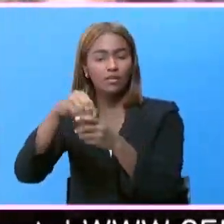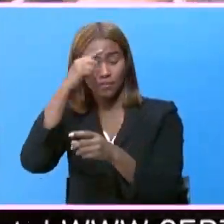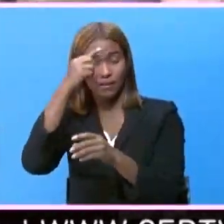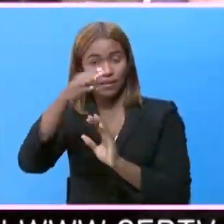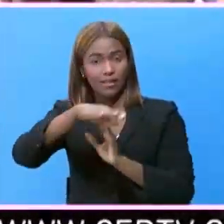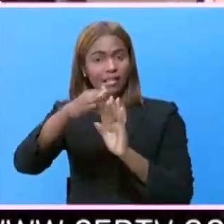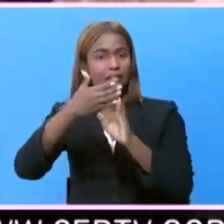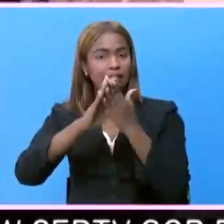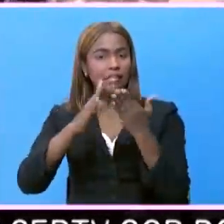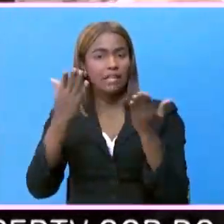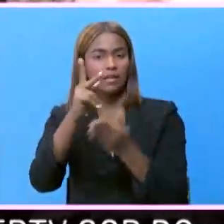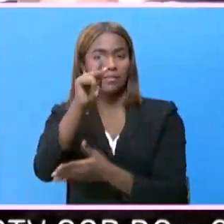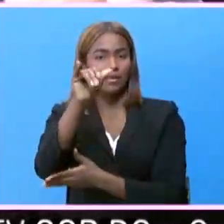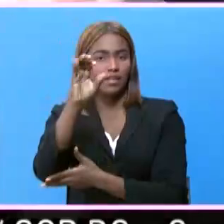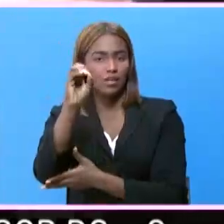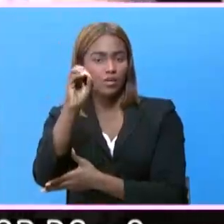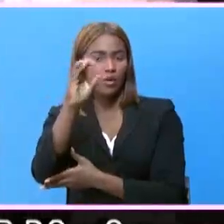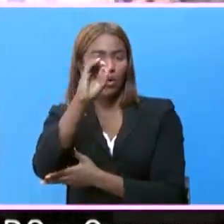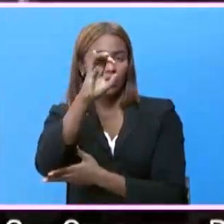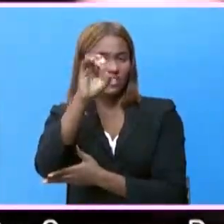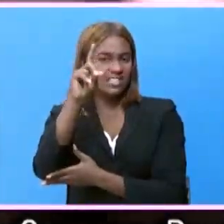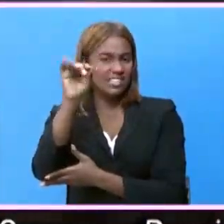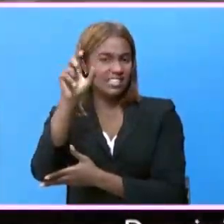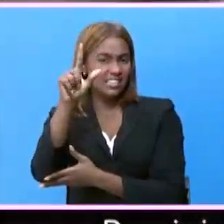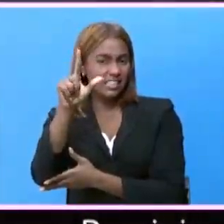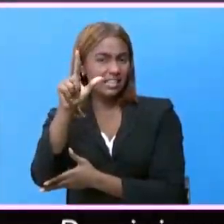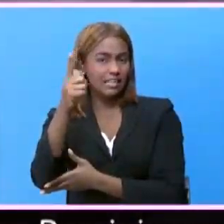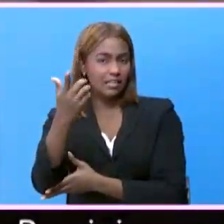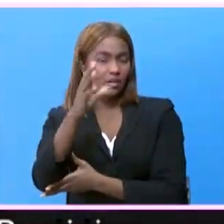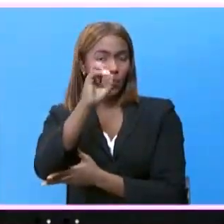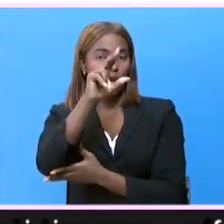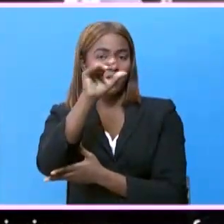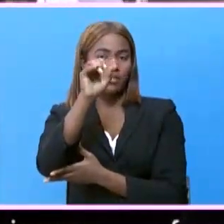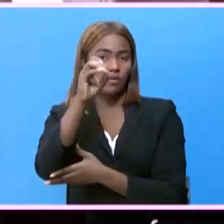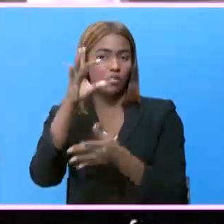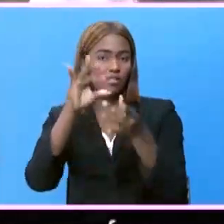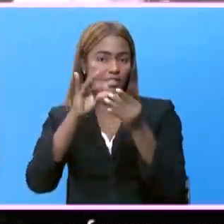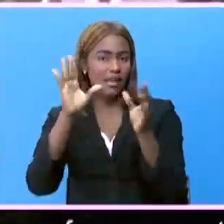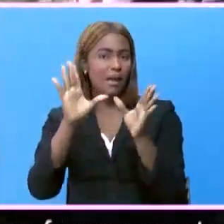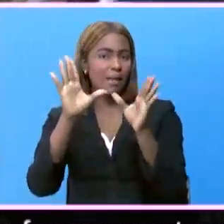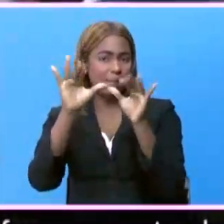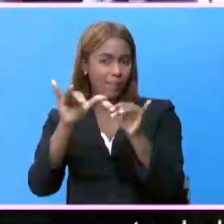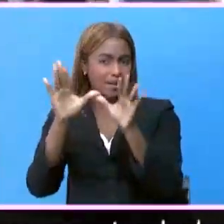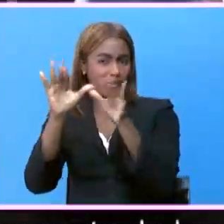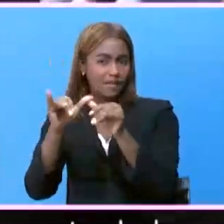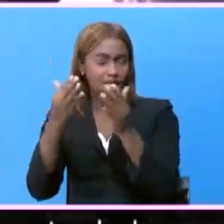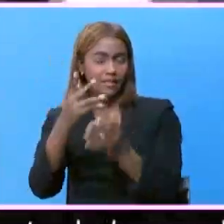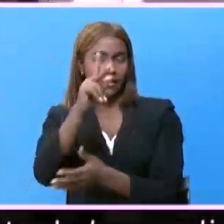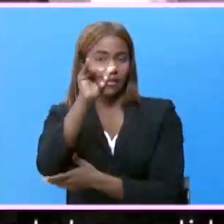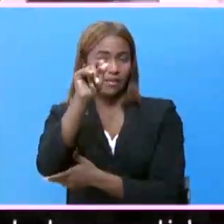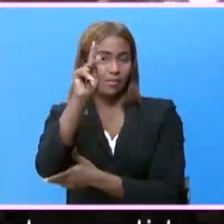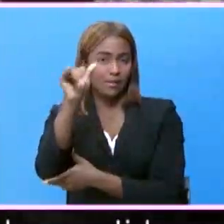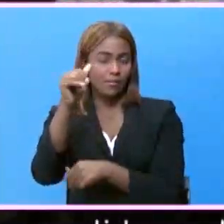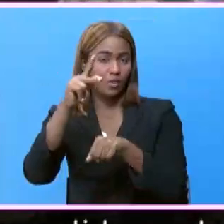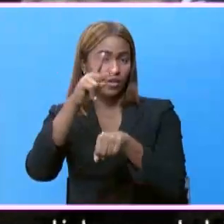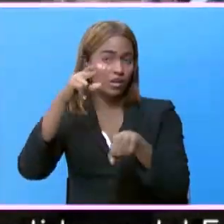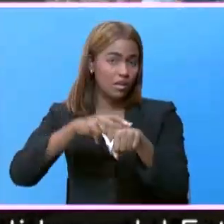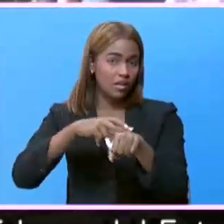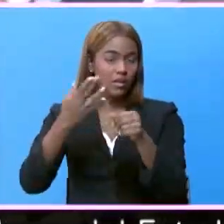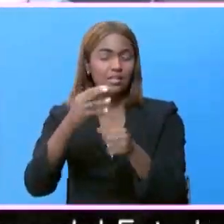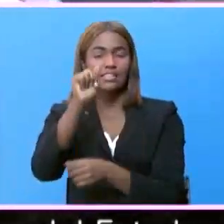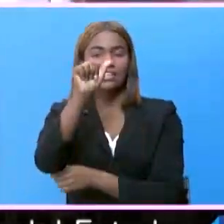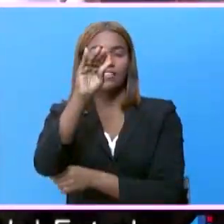las que figuran el pinus oxidectalis, cedro, corazón de paloma, capa Puerto Rico, capa sabanero,